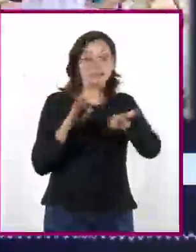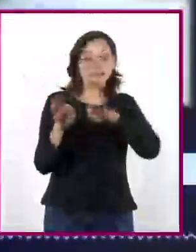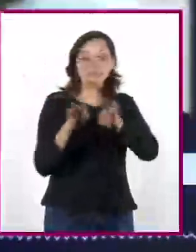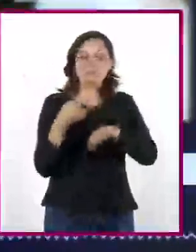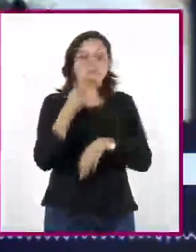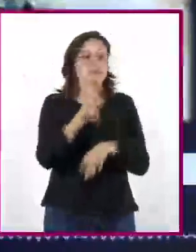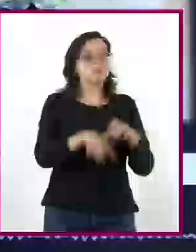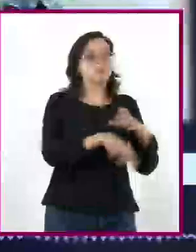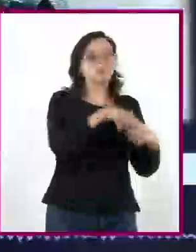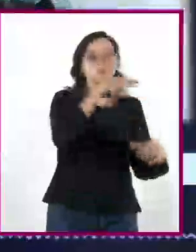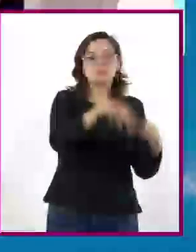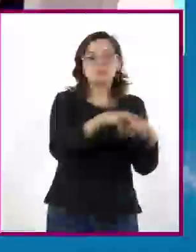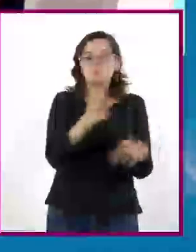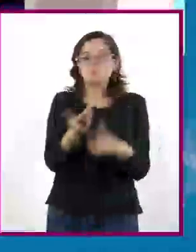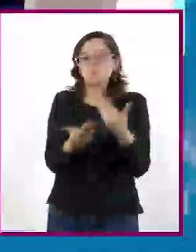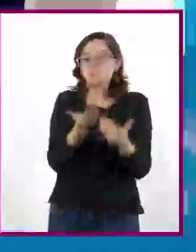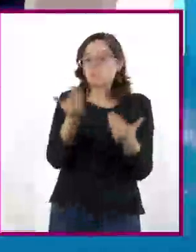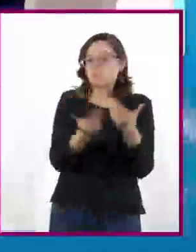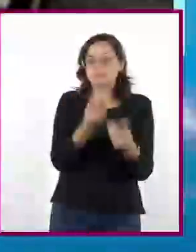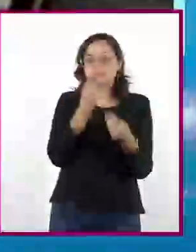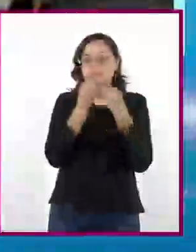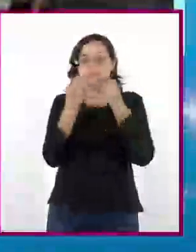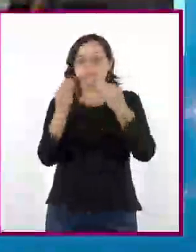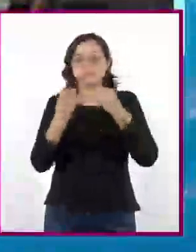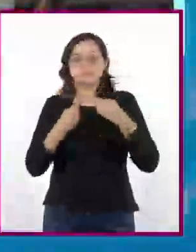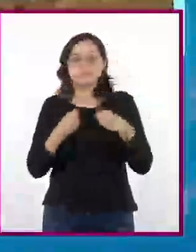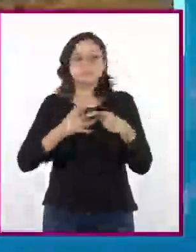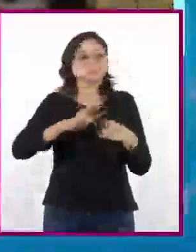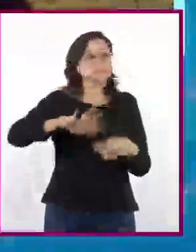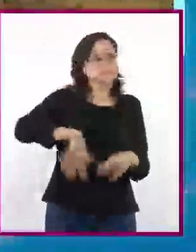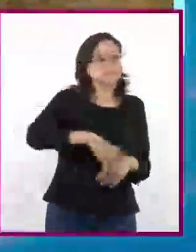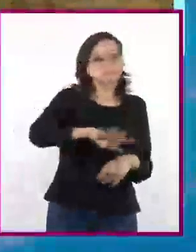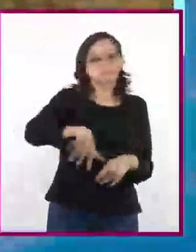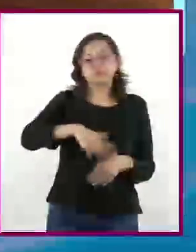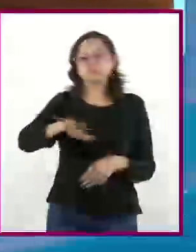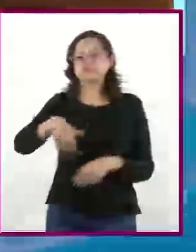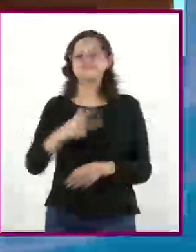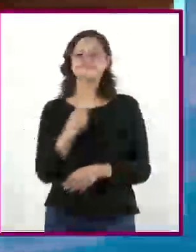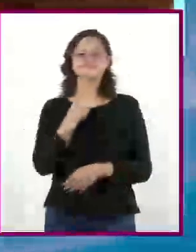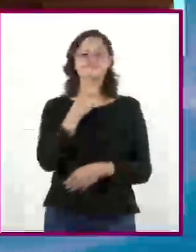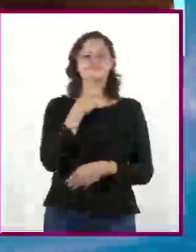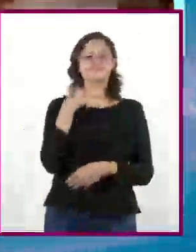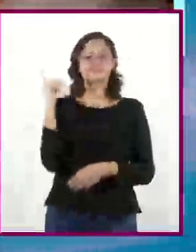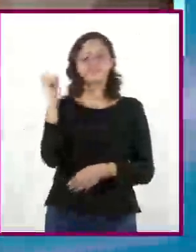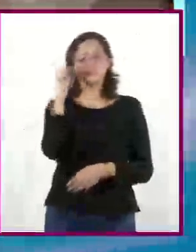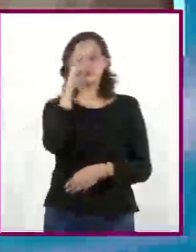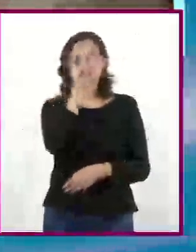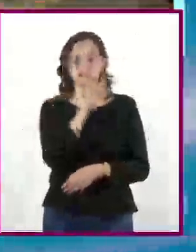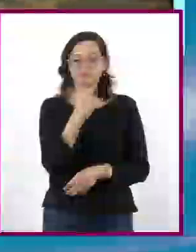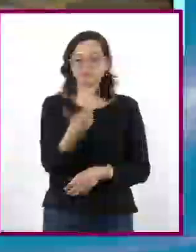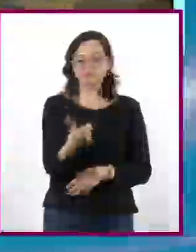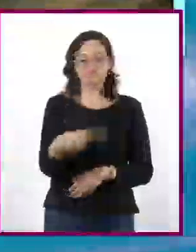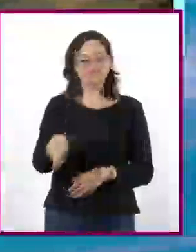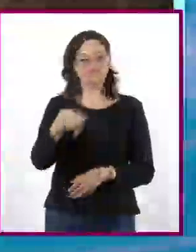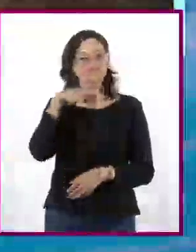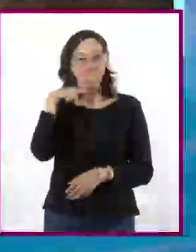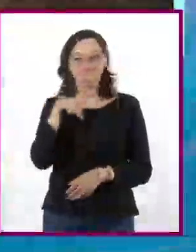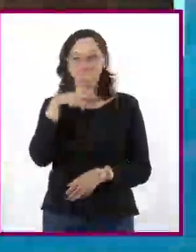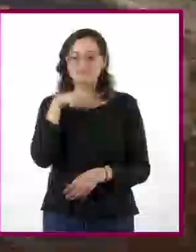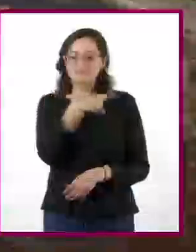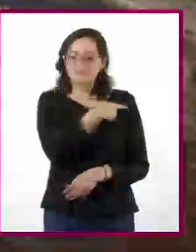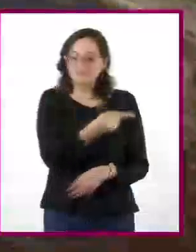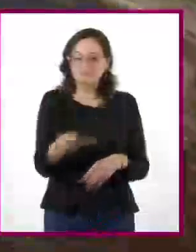aumento del desempleo o subempleo. La población que lo sufre carece de recursos económicos, es decir, hay más pobreza y